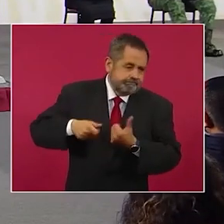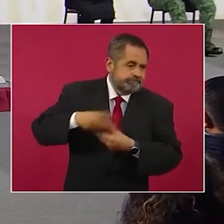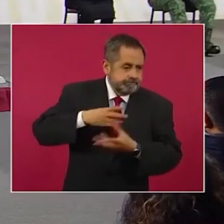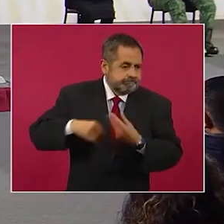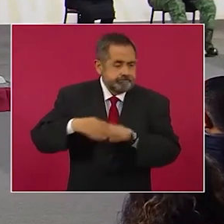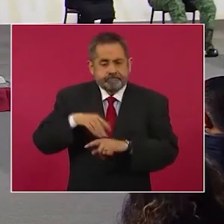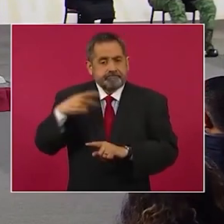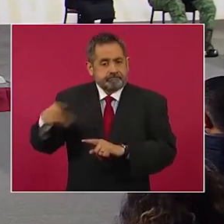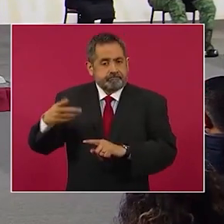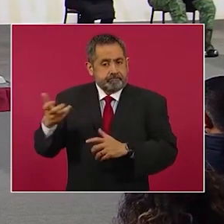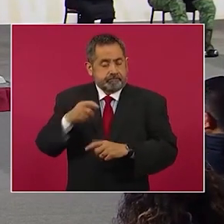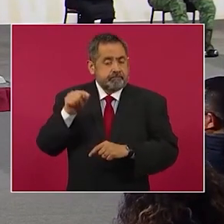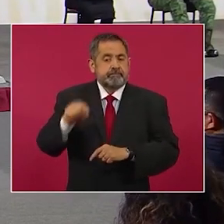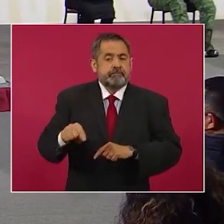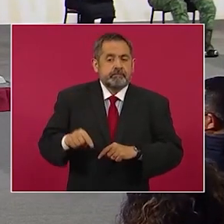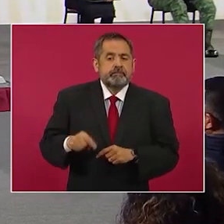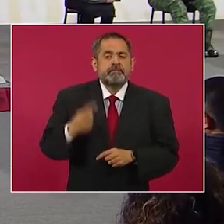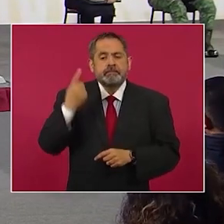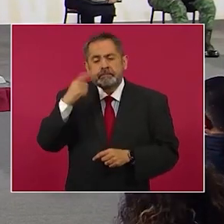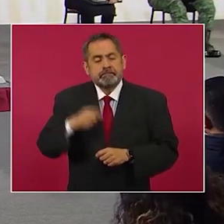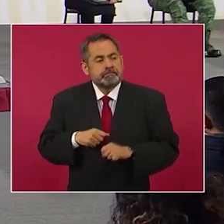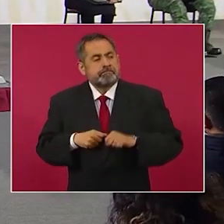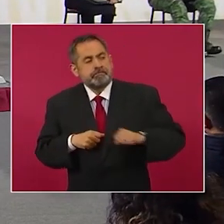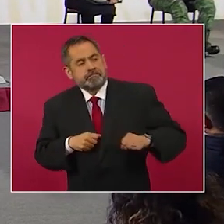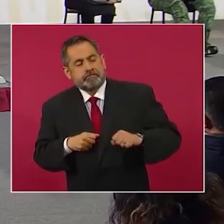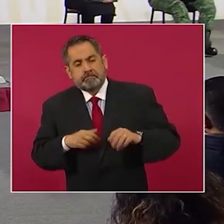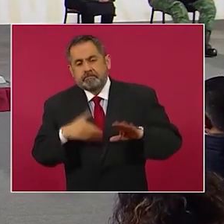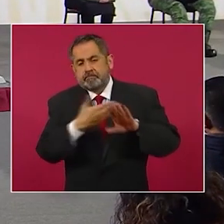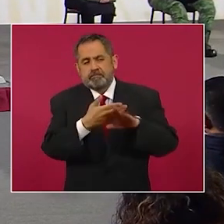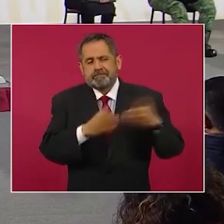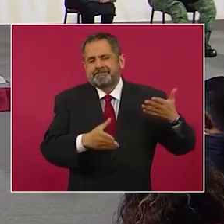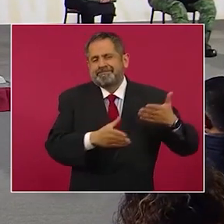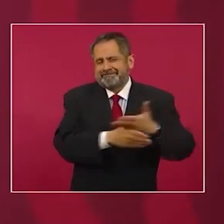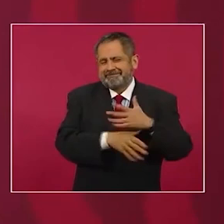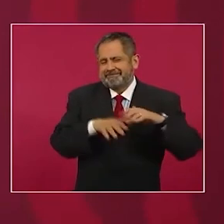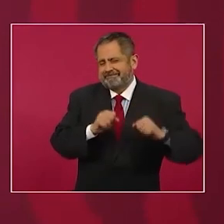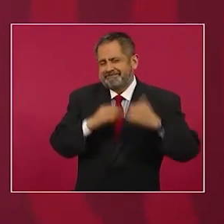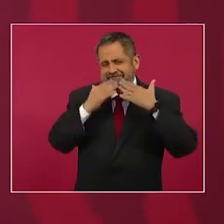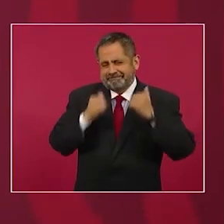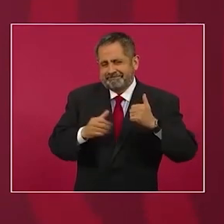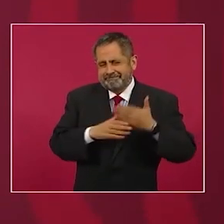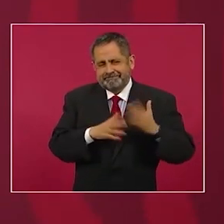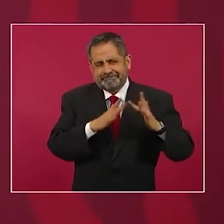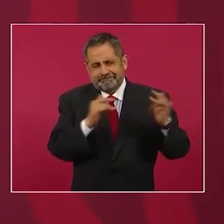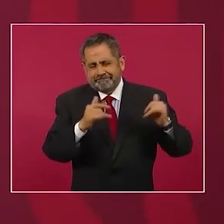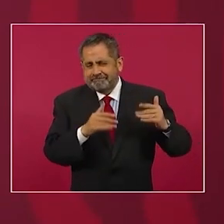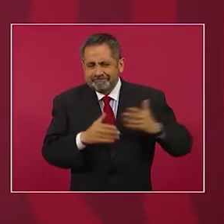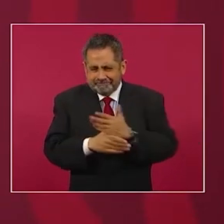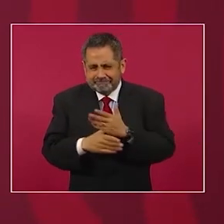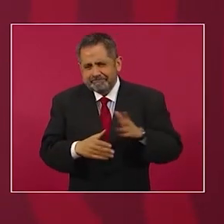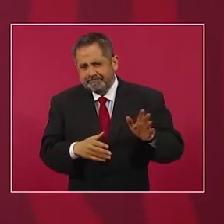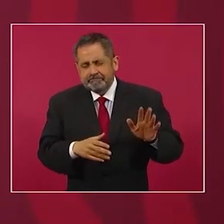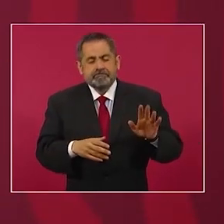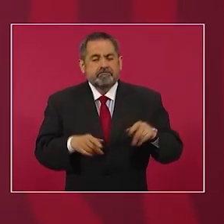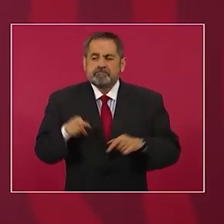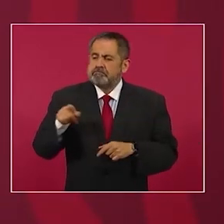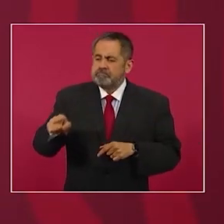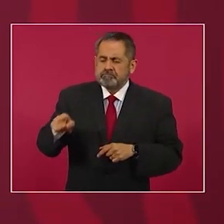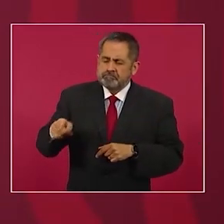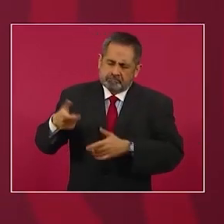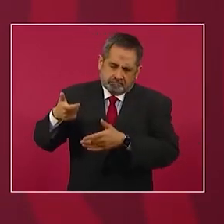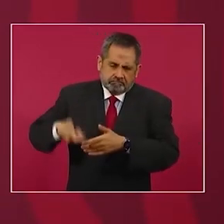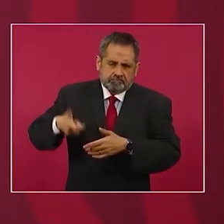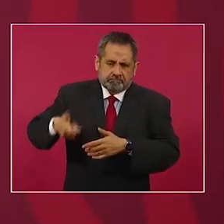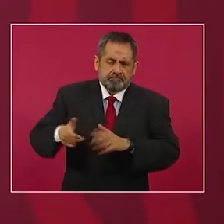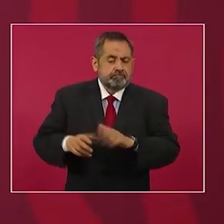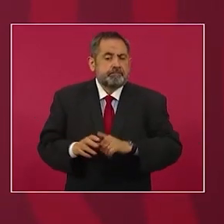a los invasores franceses, le dice